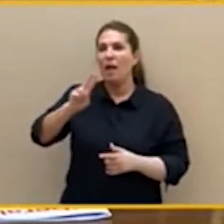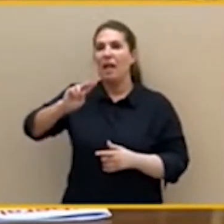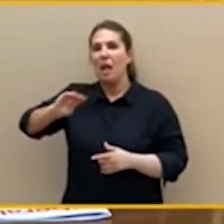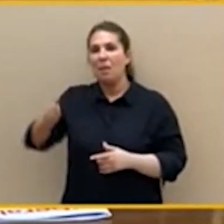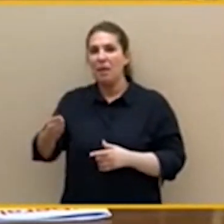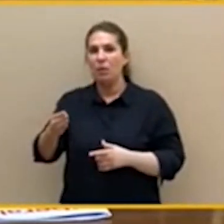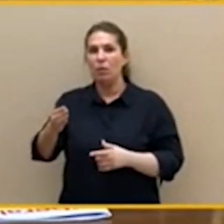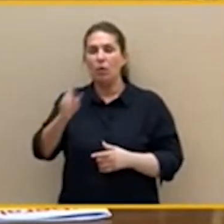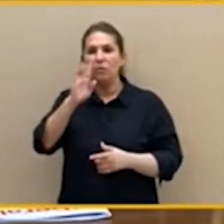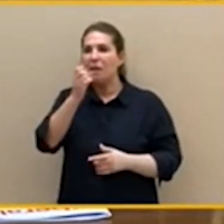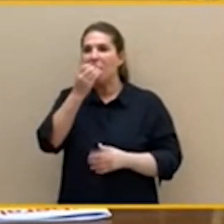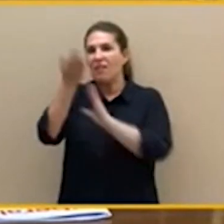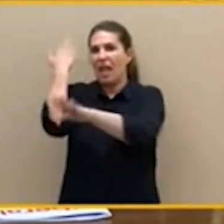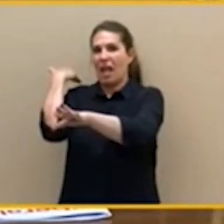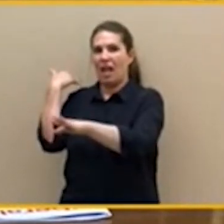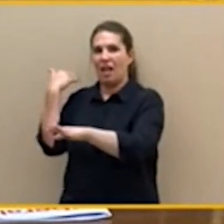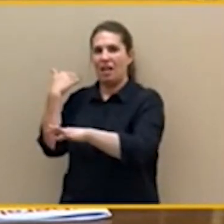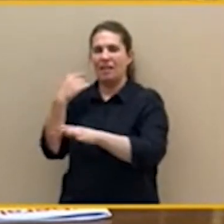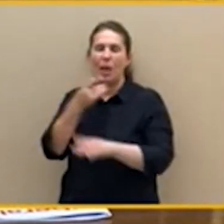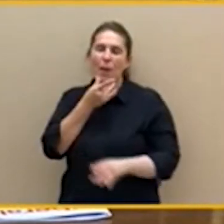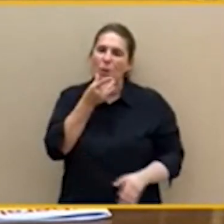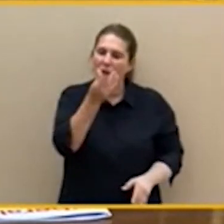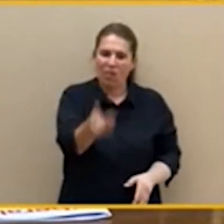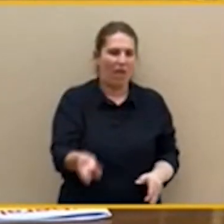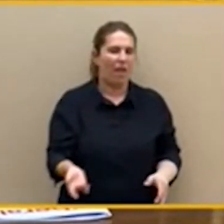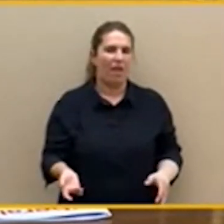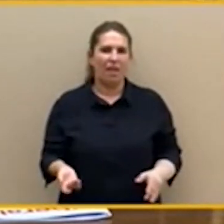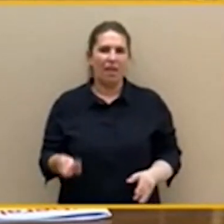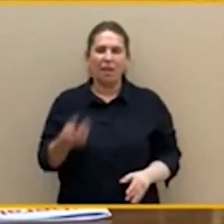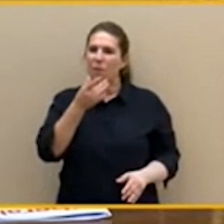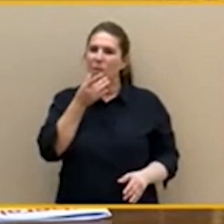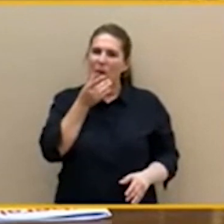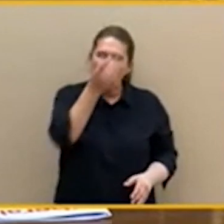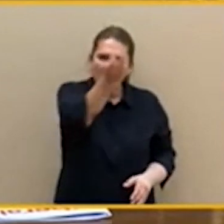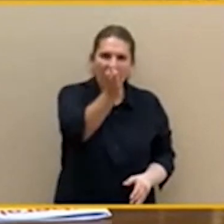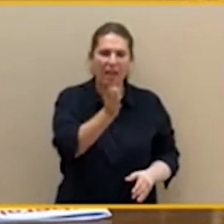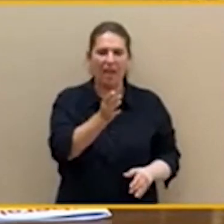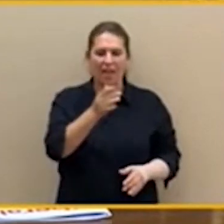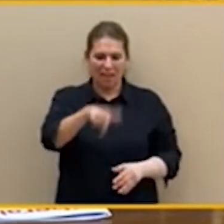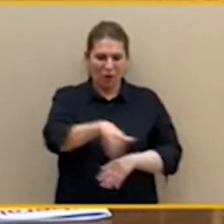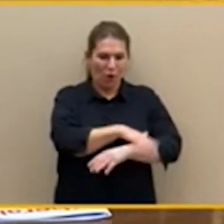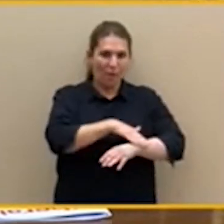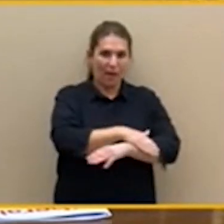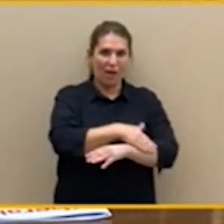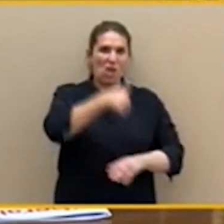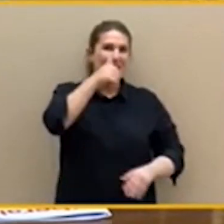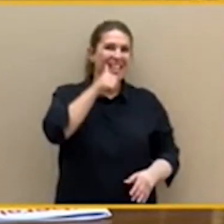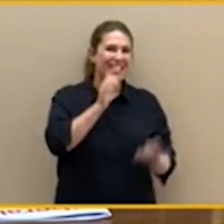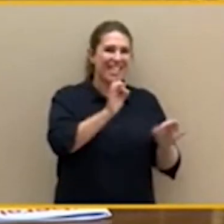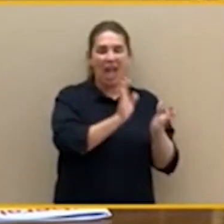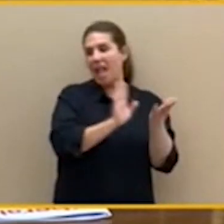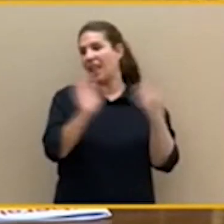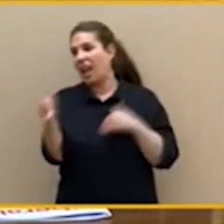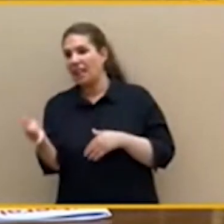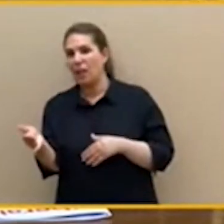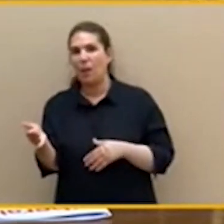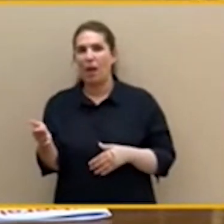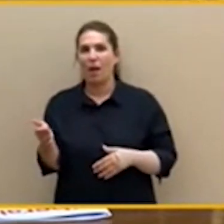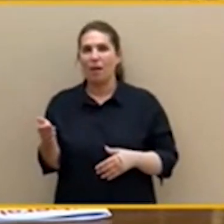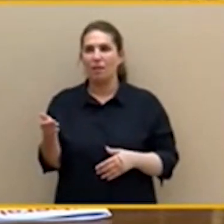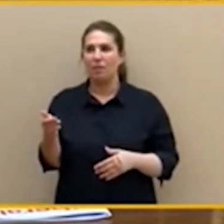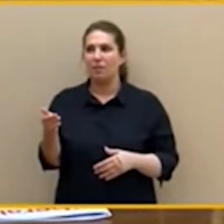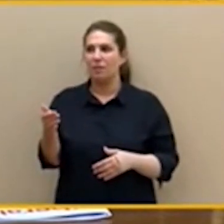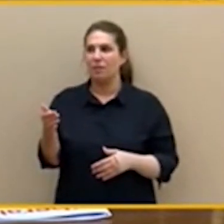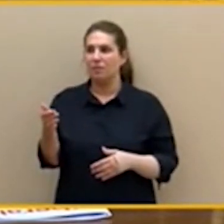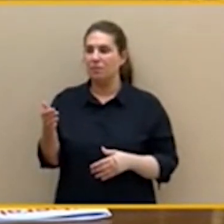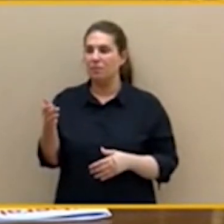la alternativa a este gobierno sanchista tenga que ser lo que nos ha traído también hasta aquí! Es que no nos podemos conformar.